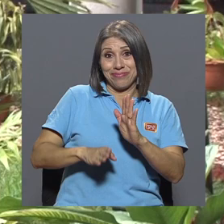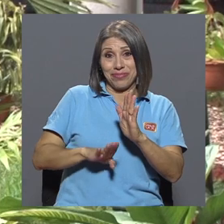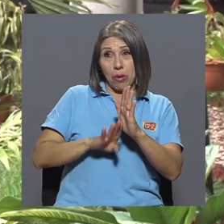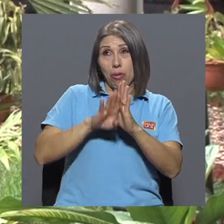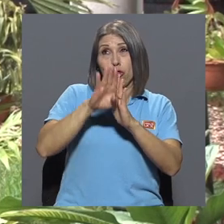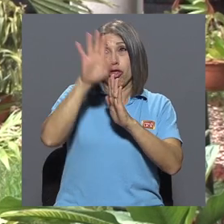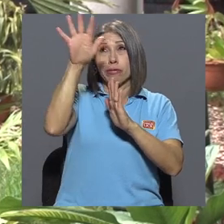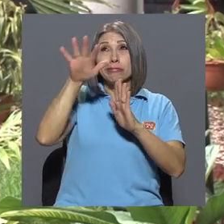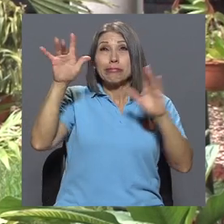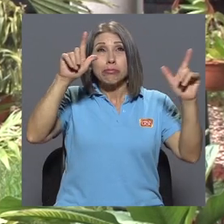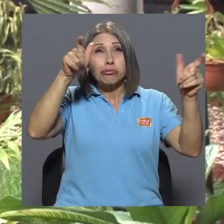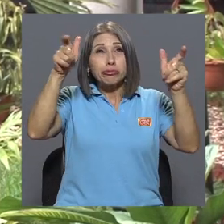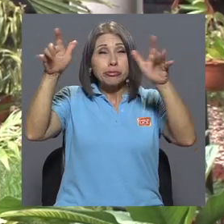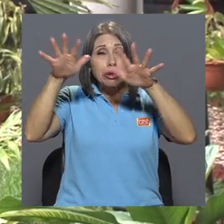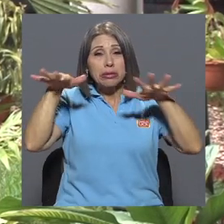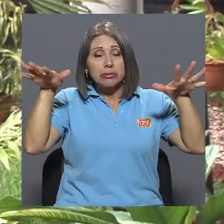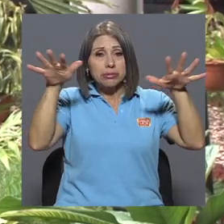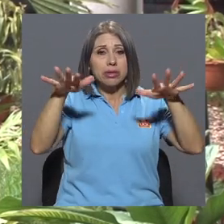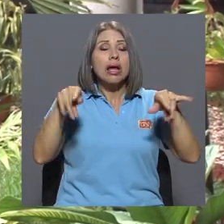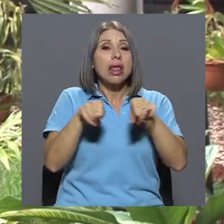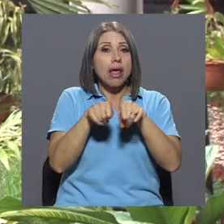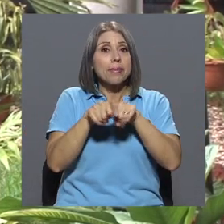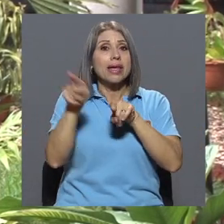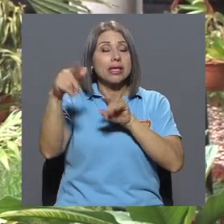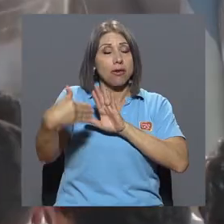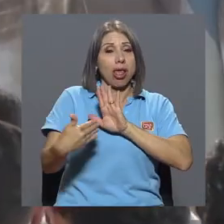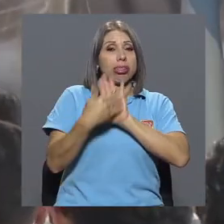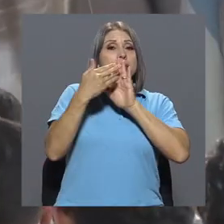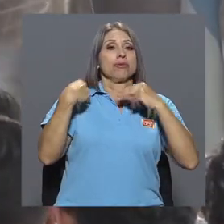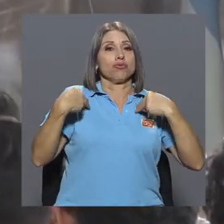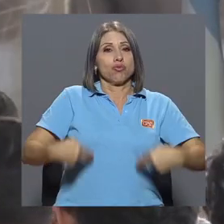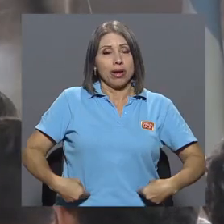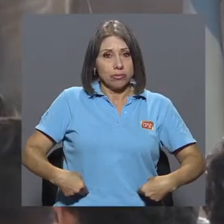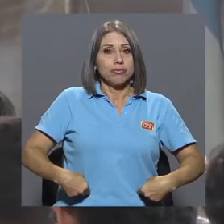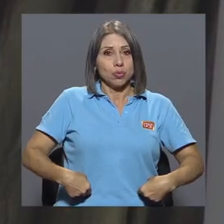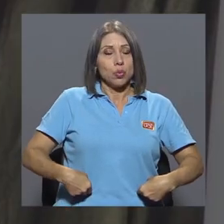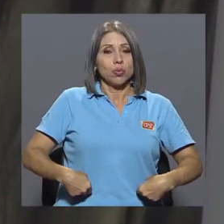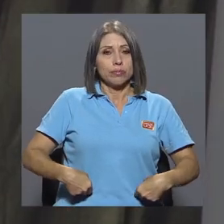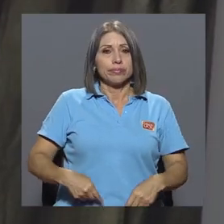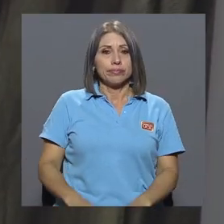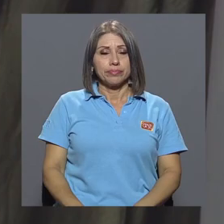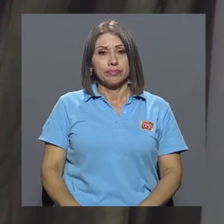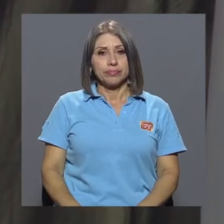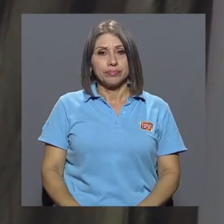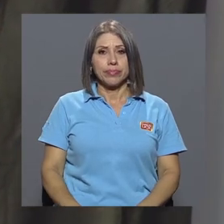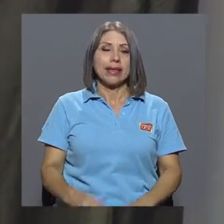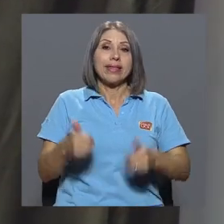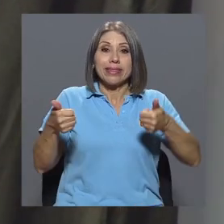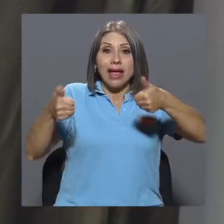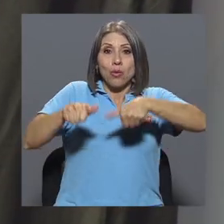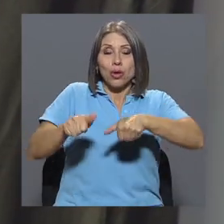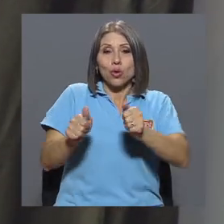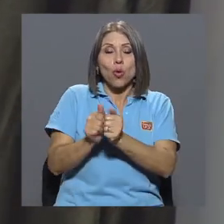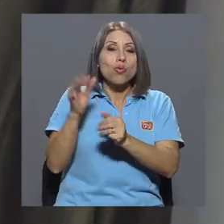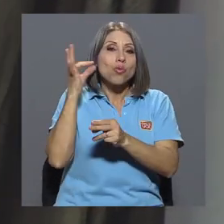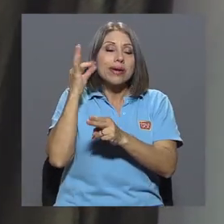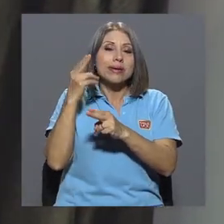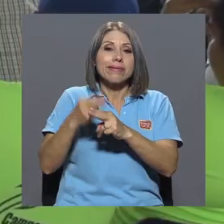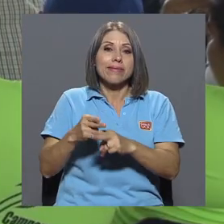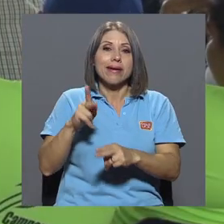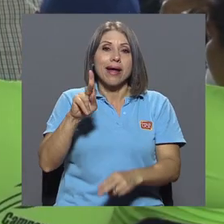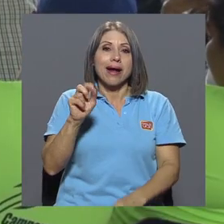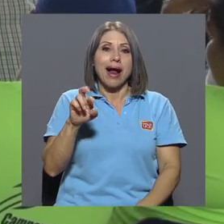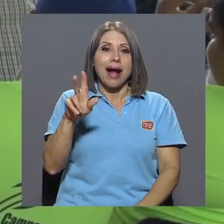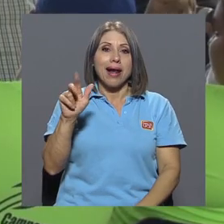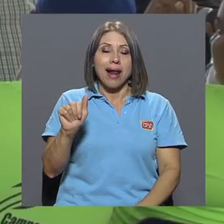de alguna u otra manera, pues también afecta al ser humano, ¿verdad?, muy directamente. De acuerdo con Carla Acuña, el archivo